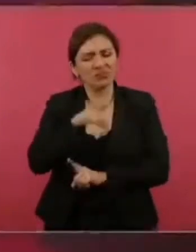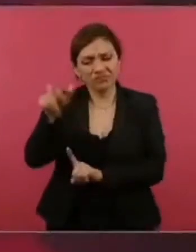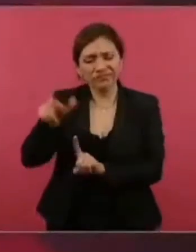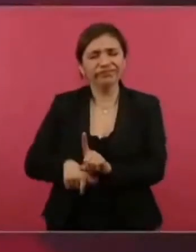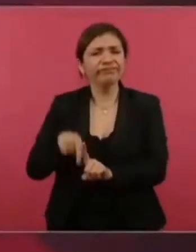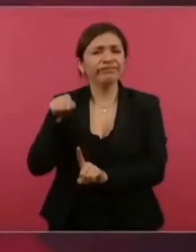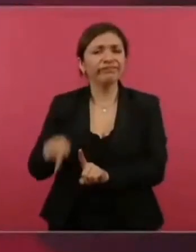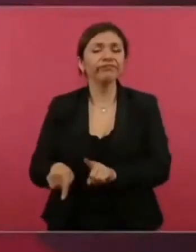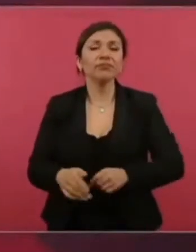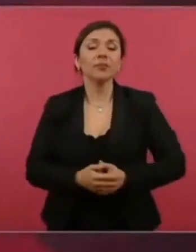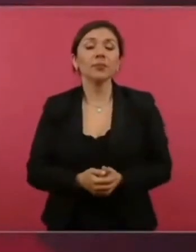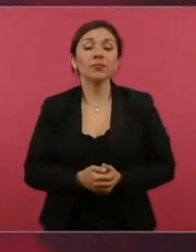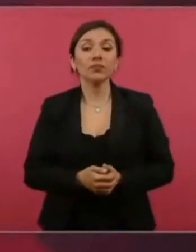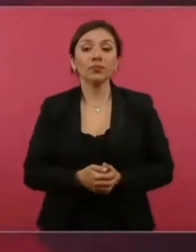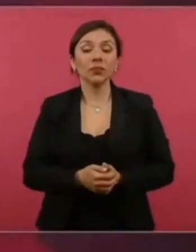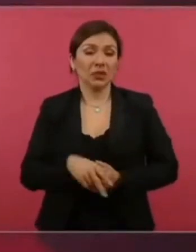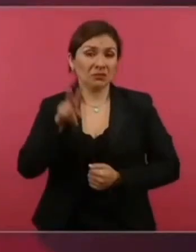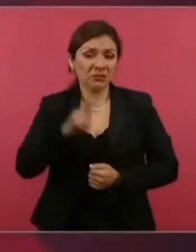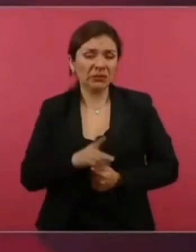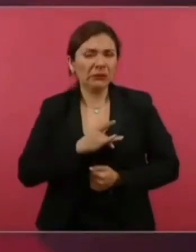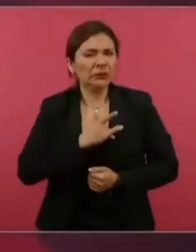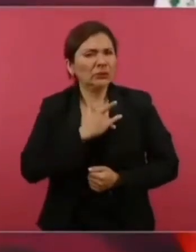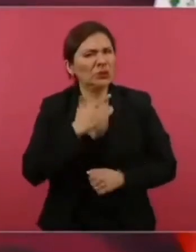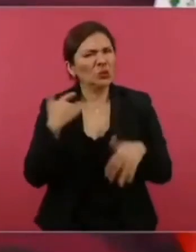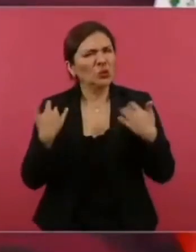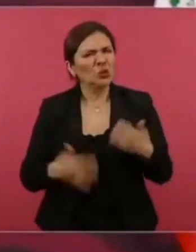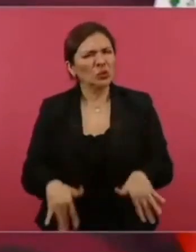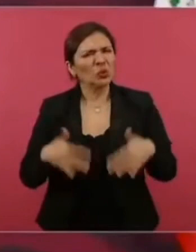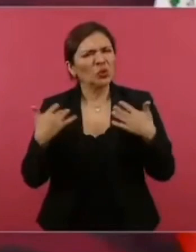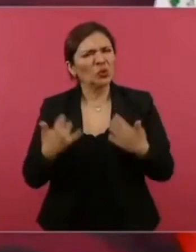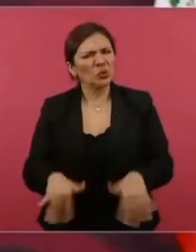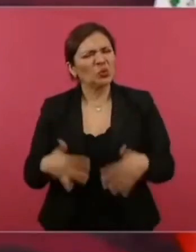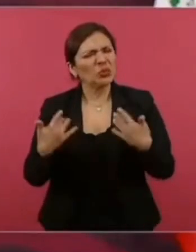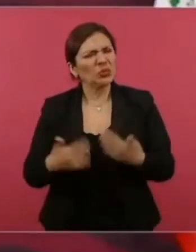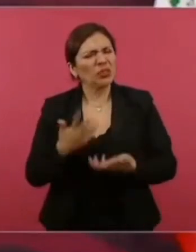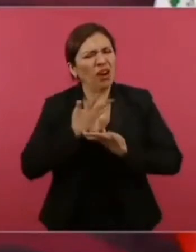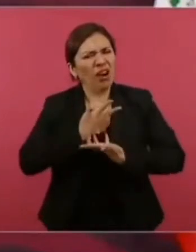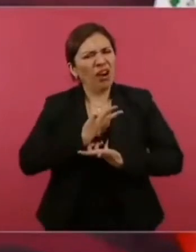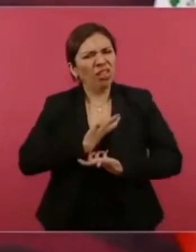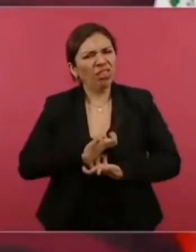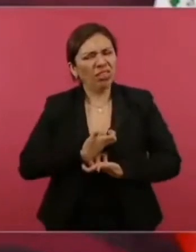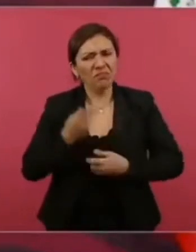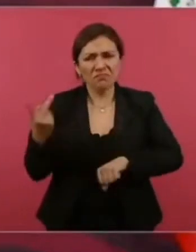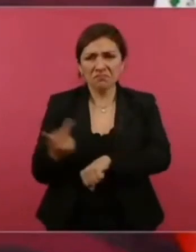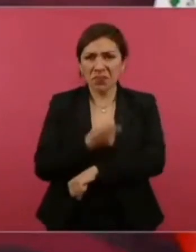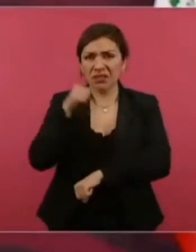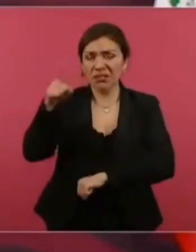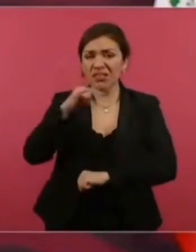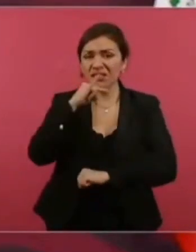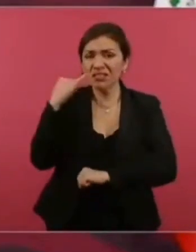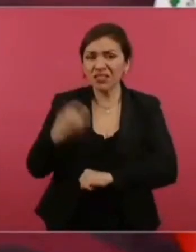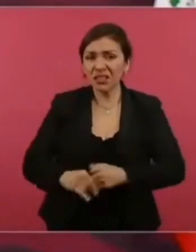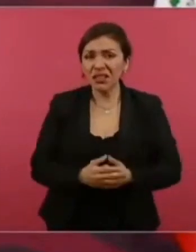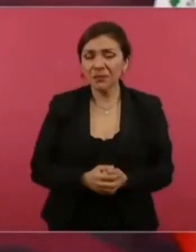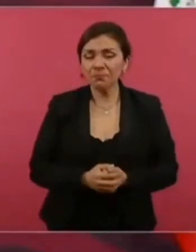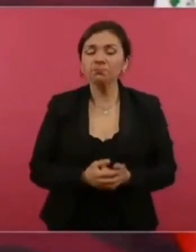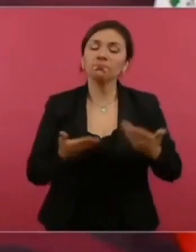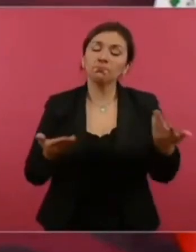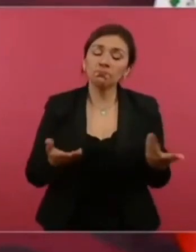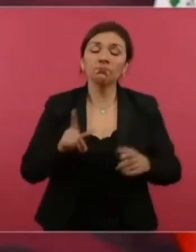y nos dolió muchísimo lo sucedido en Chile. Y luego,